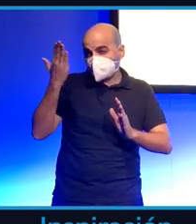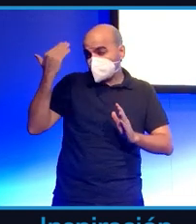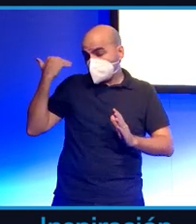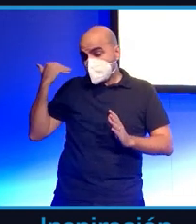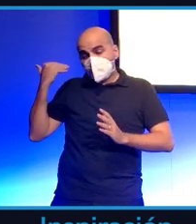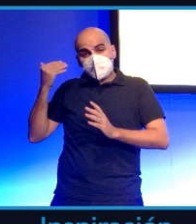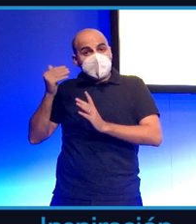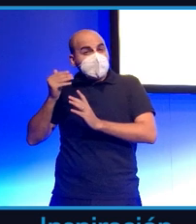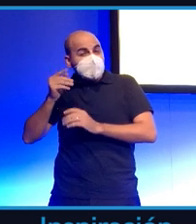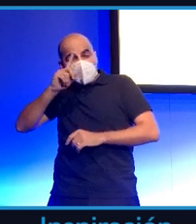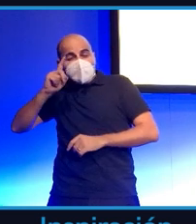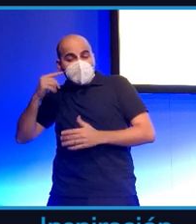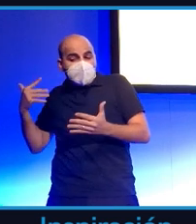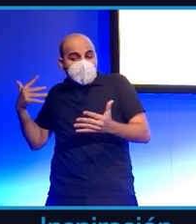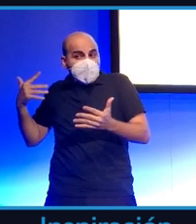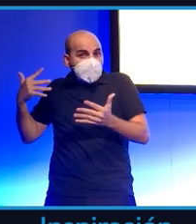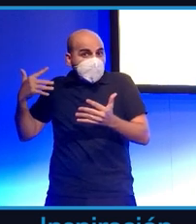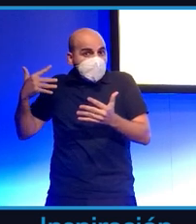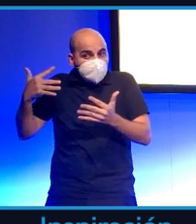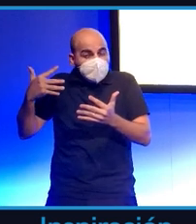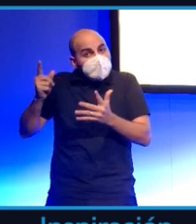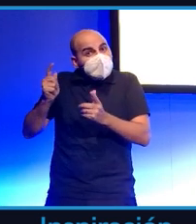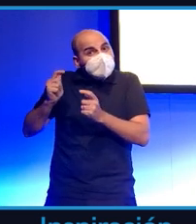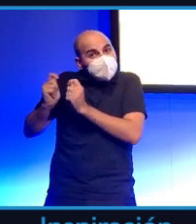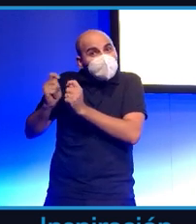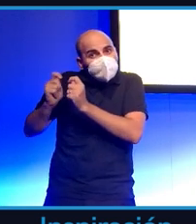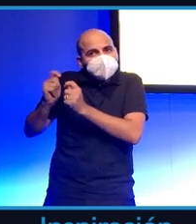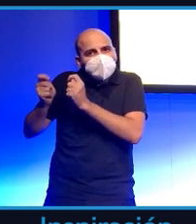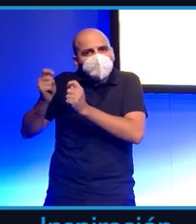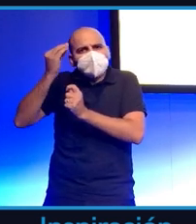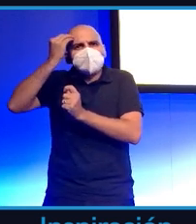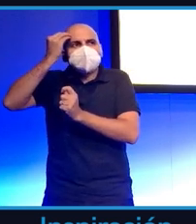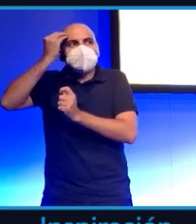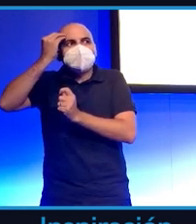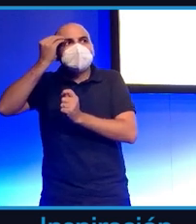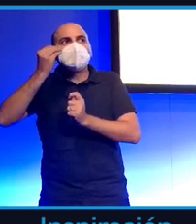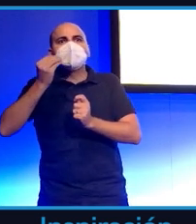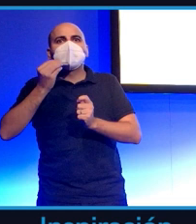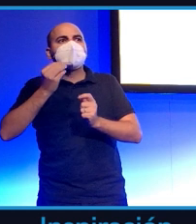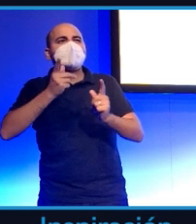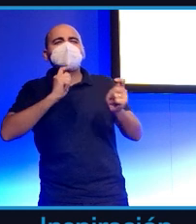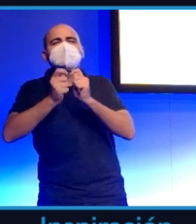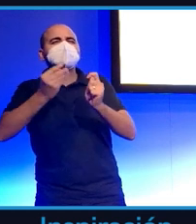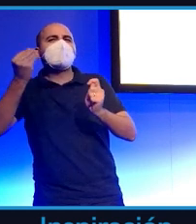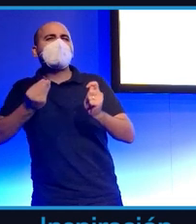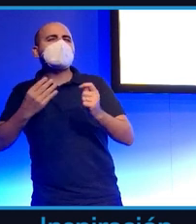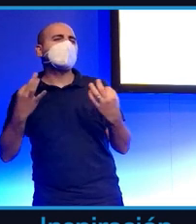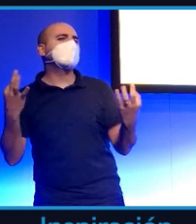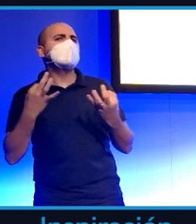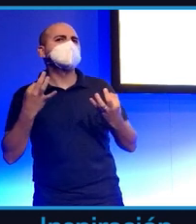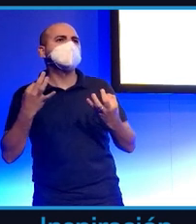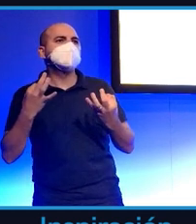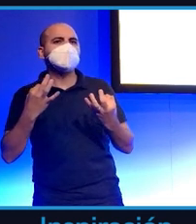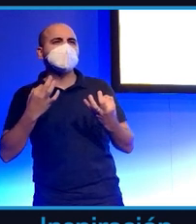se ha considerado casi de manera exclusiva una buena entrevista como una entrevista agresiva y punzante.